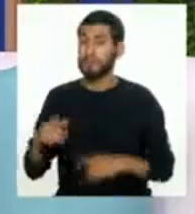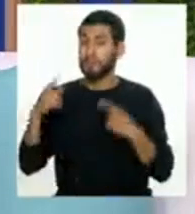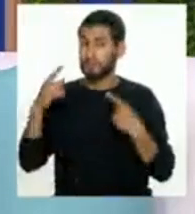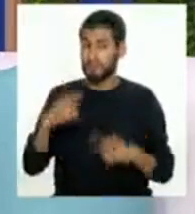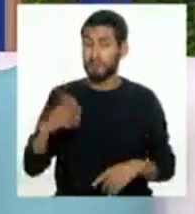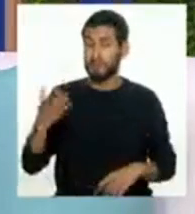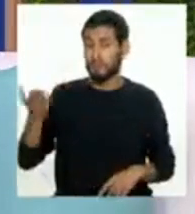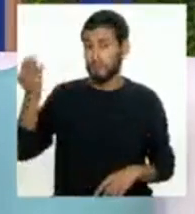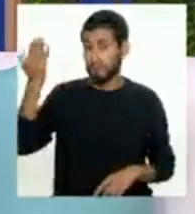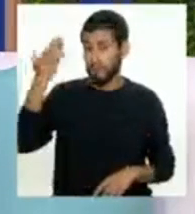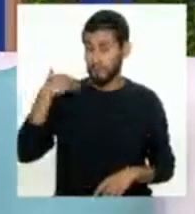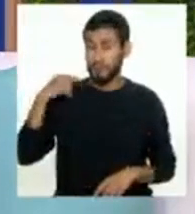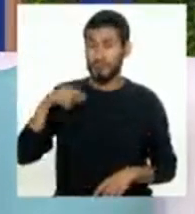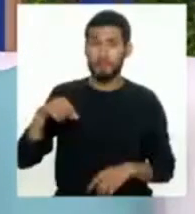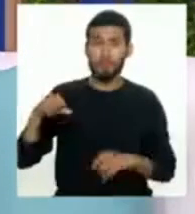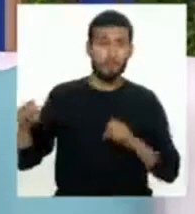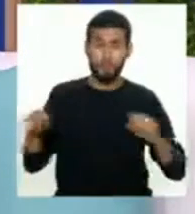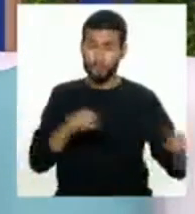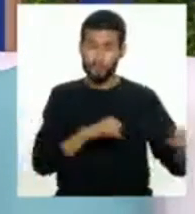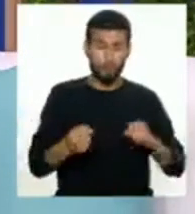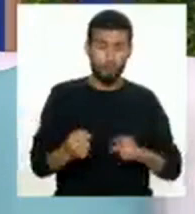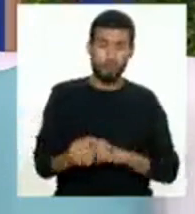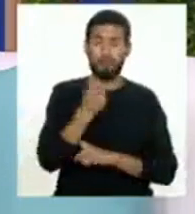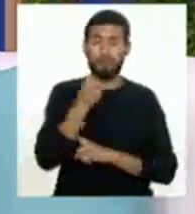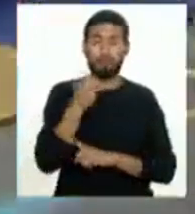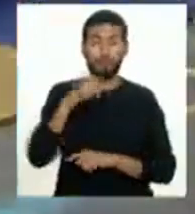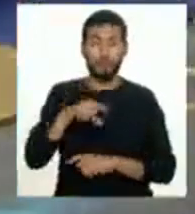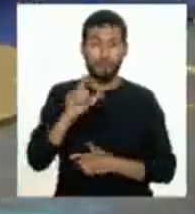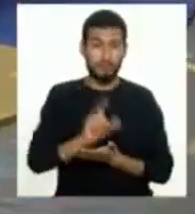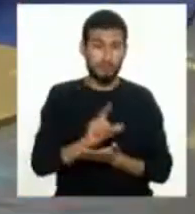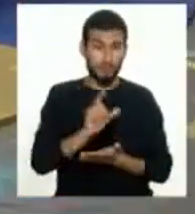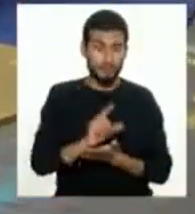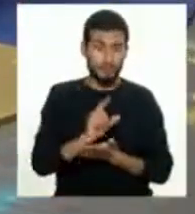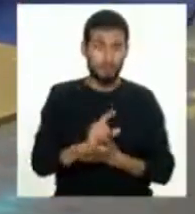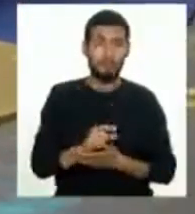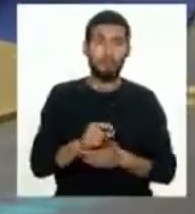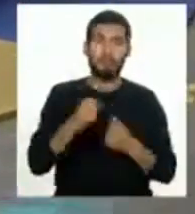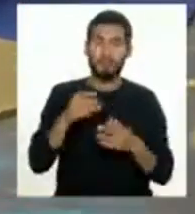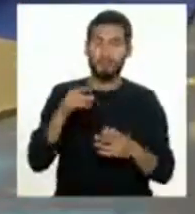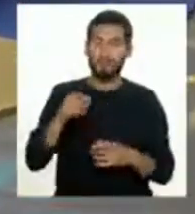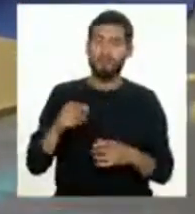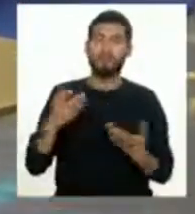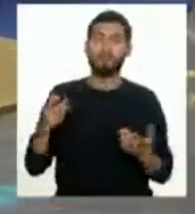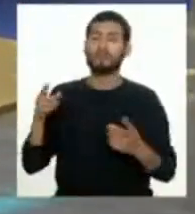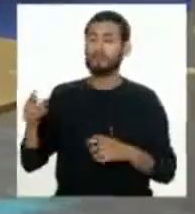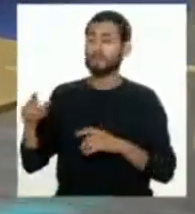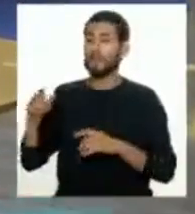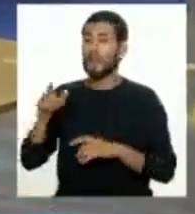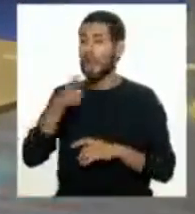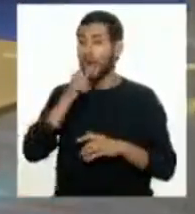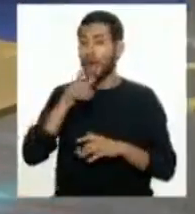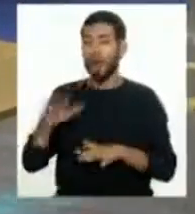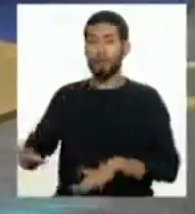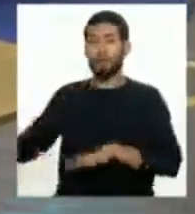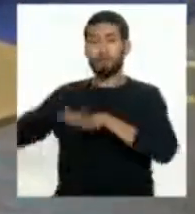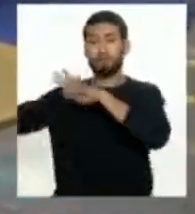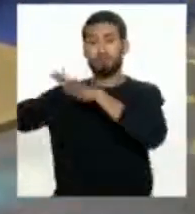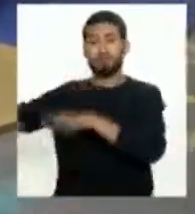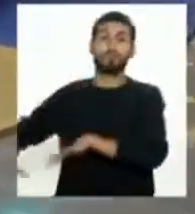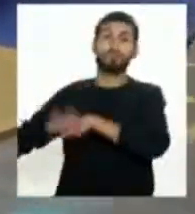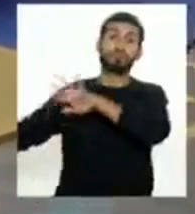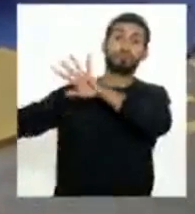ocurrió en sismos o en grandes terremotos aquí en Lima, el efecto, la amenaza del tsunami, digamos, es latente.